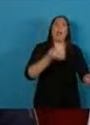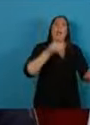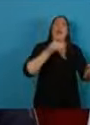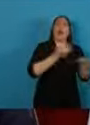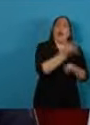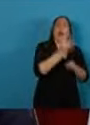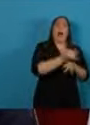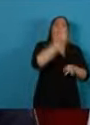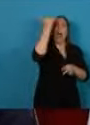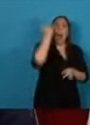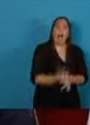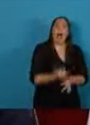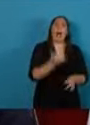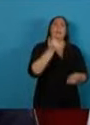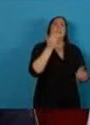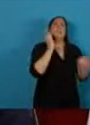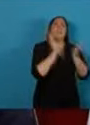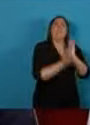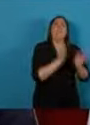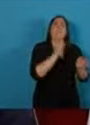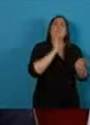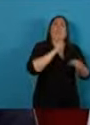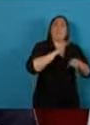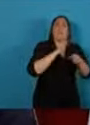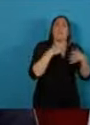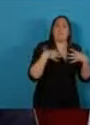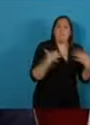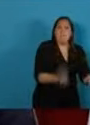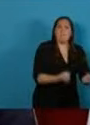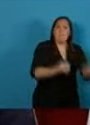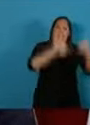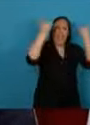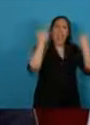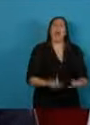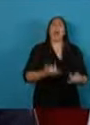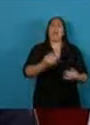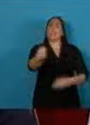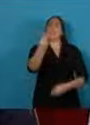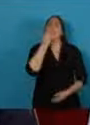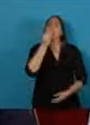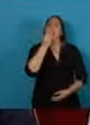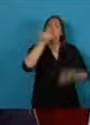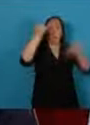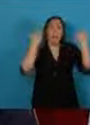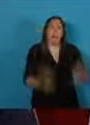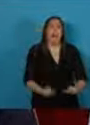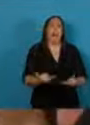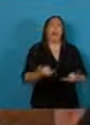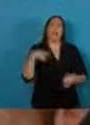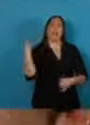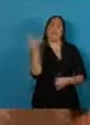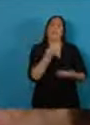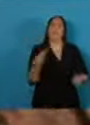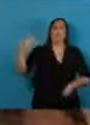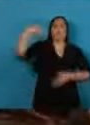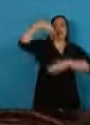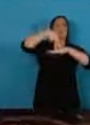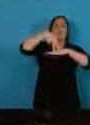pongámonos de pie y empecemos nuevamente nuestra marcha muchísimas gracias